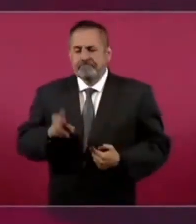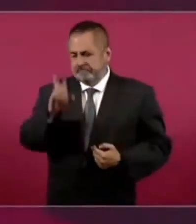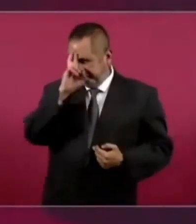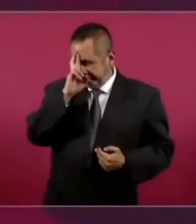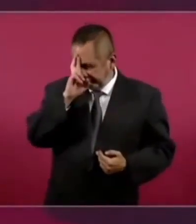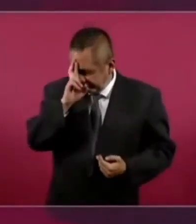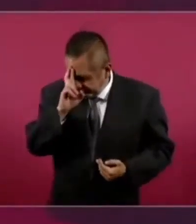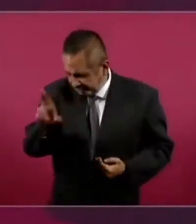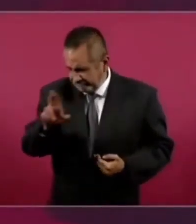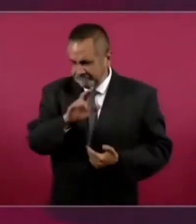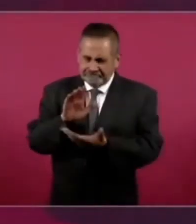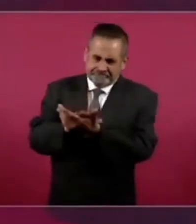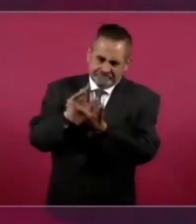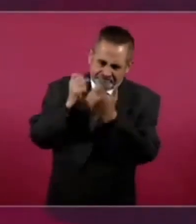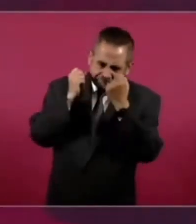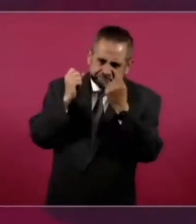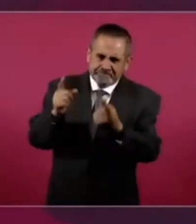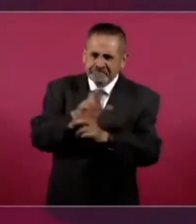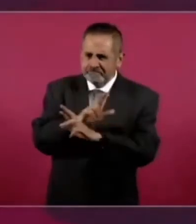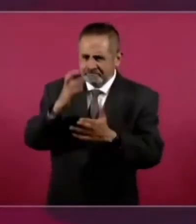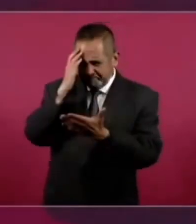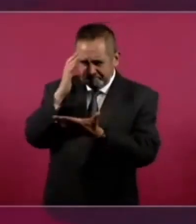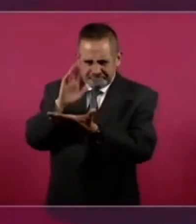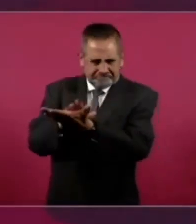siempre. A ellos.